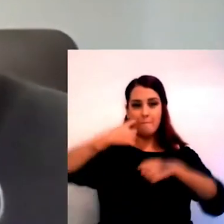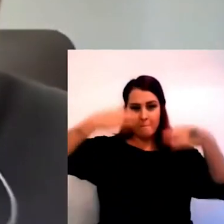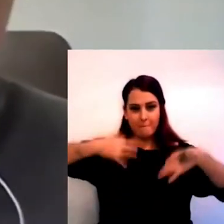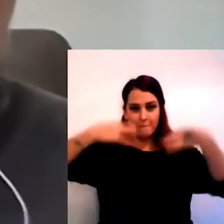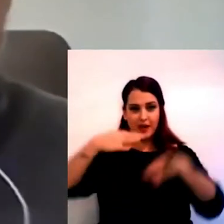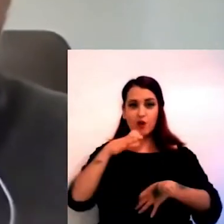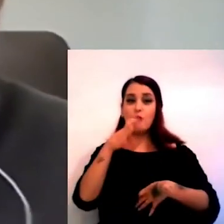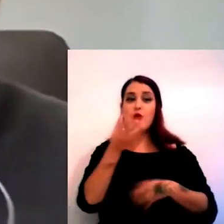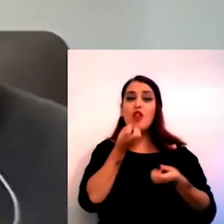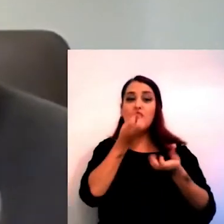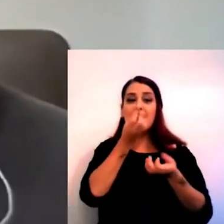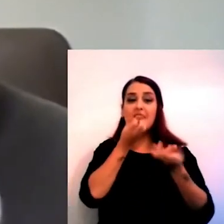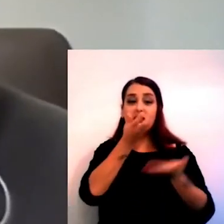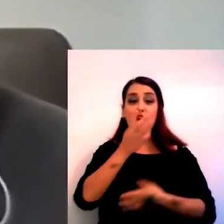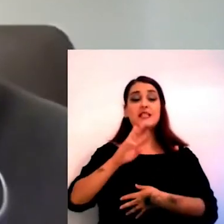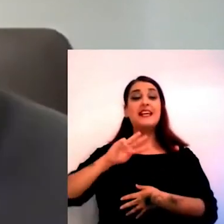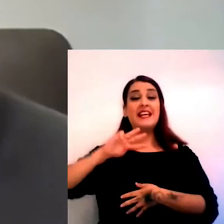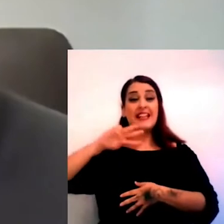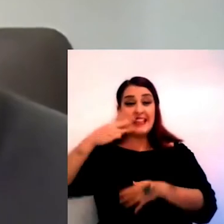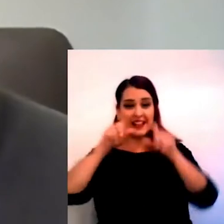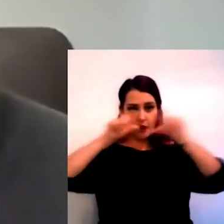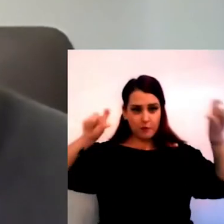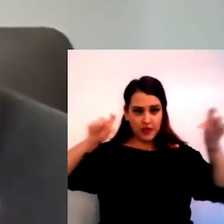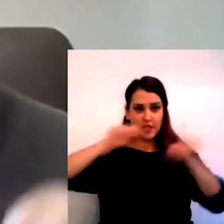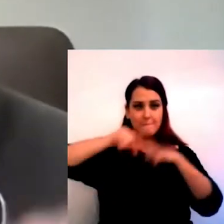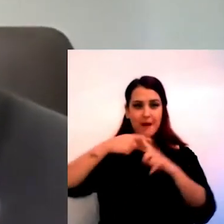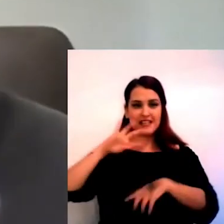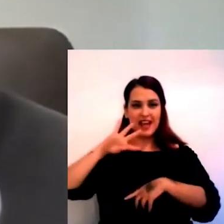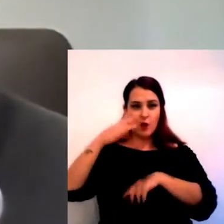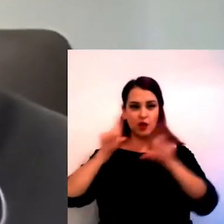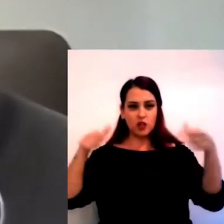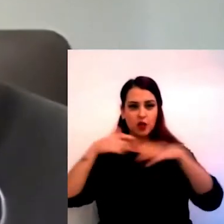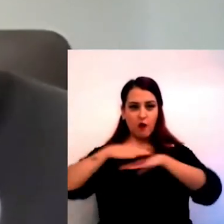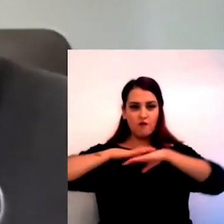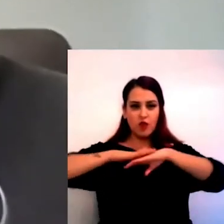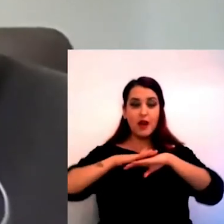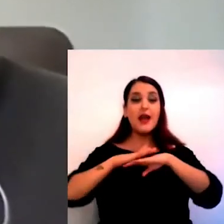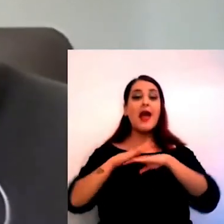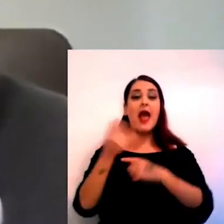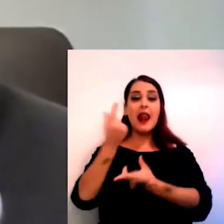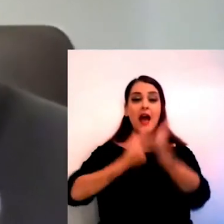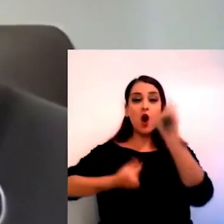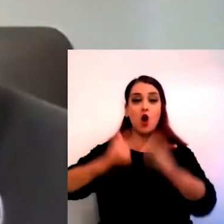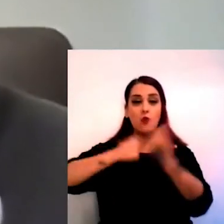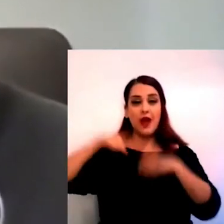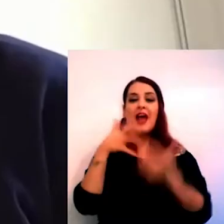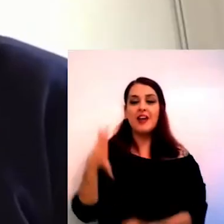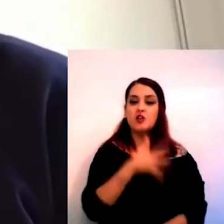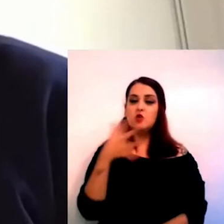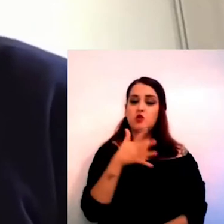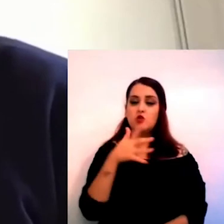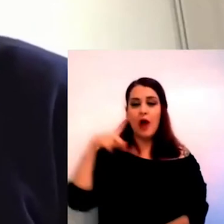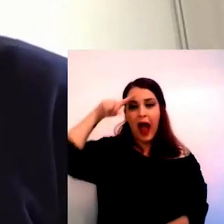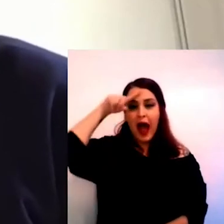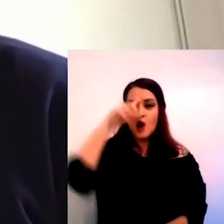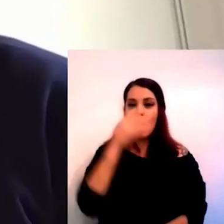aparte de ser el tercero en empresas, es el cuarto sector industrial español fundamental en la economía rural, en la que lucha contra la despoblación. El portavoz